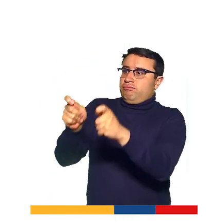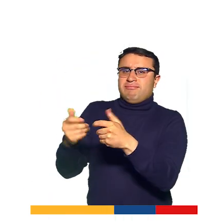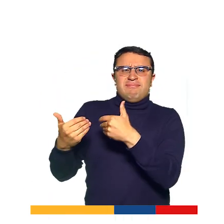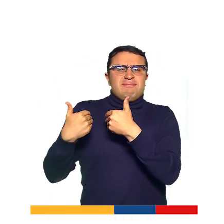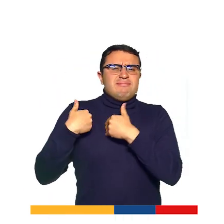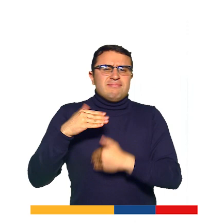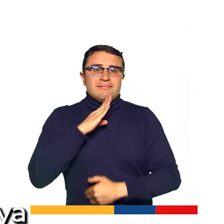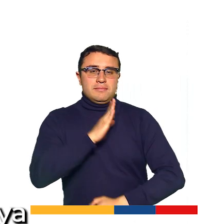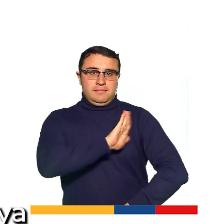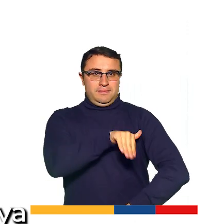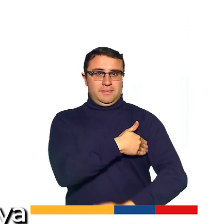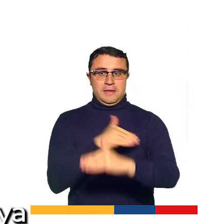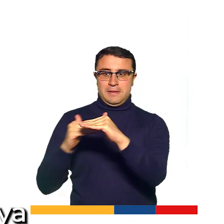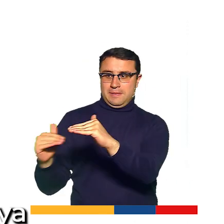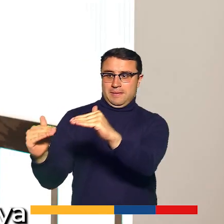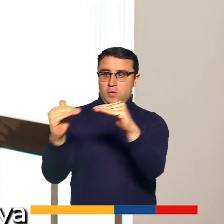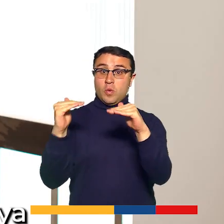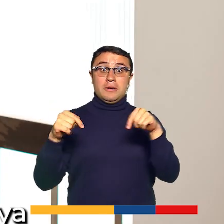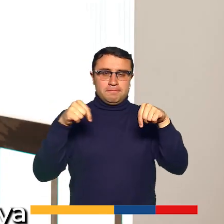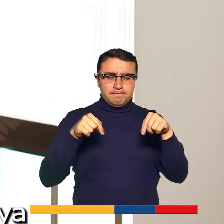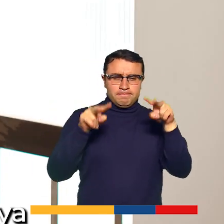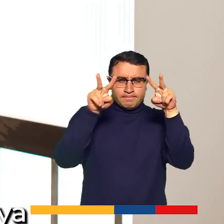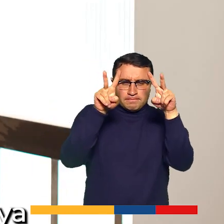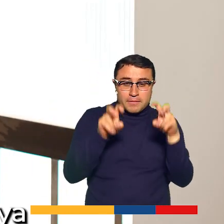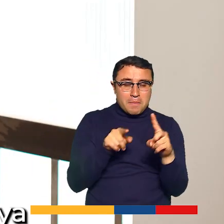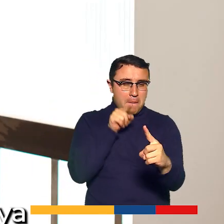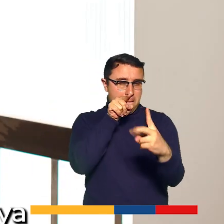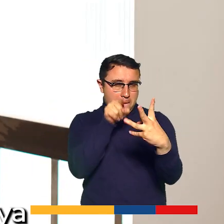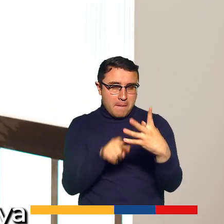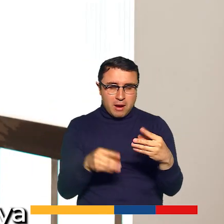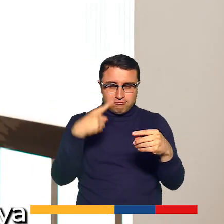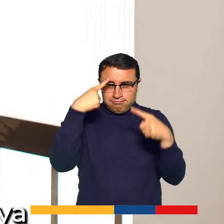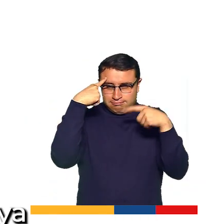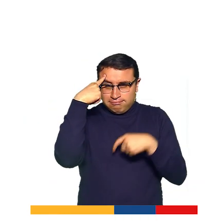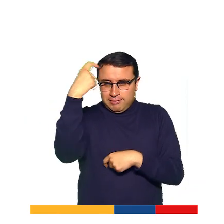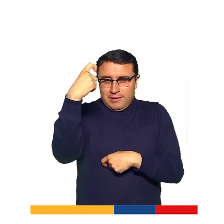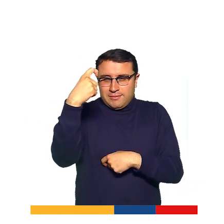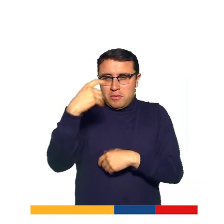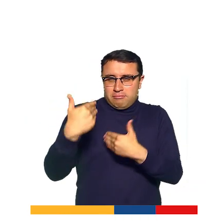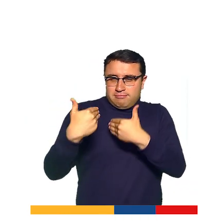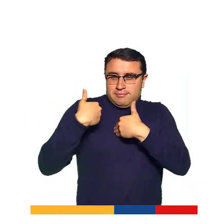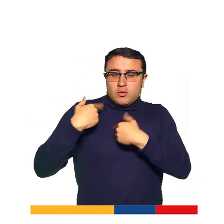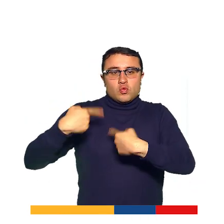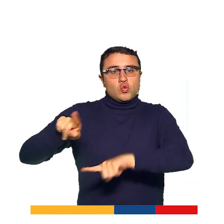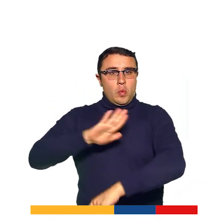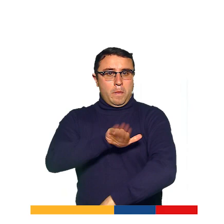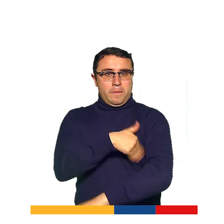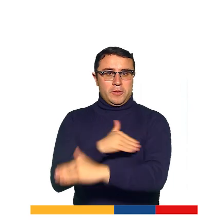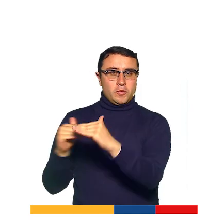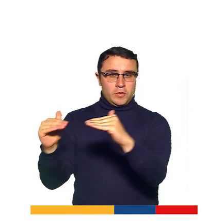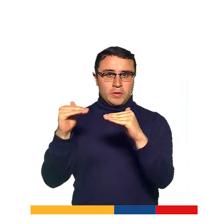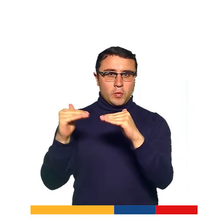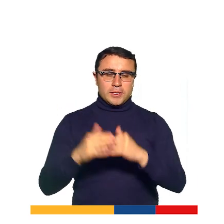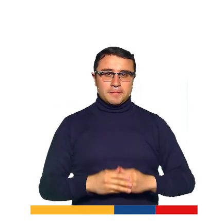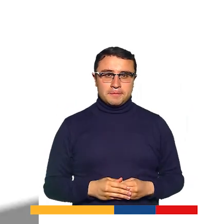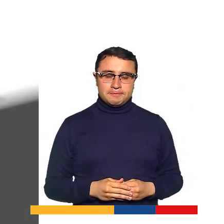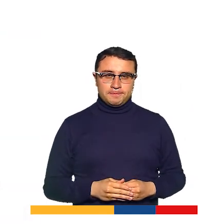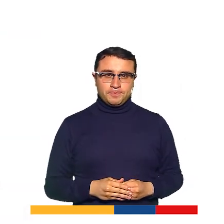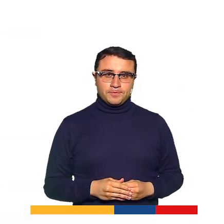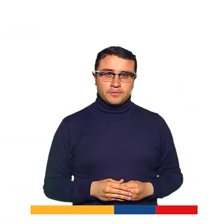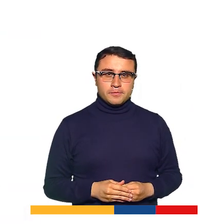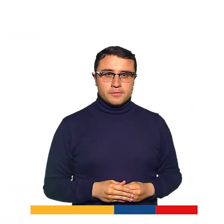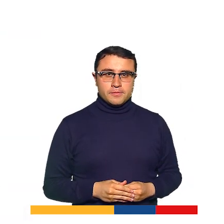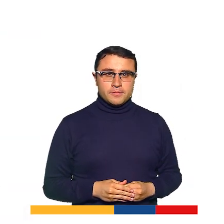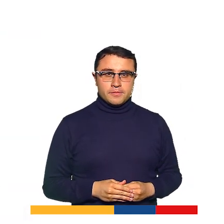asumir el Ministerio de Igualdad y Equidad y ahí tendremos otros retos también ya misionales por parte del Ministerio de Igualdad y Equidad.